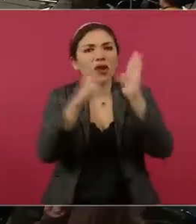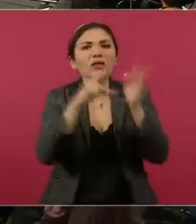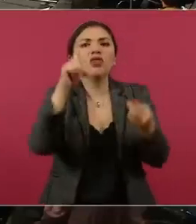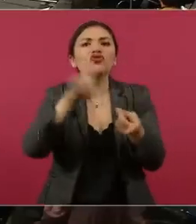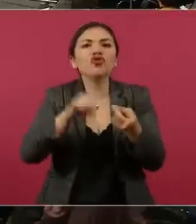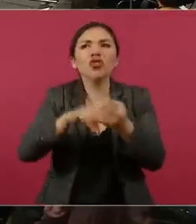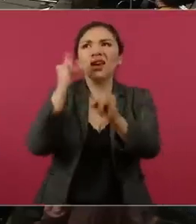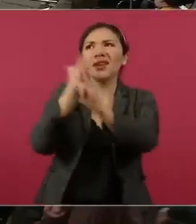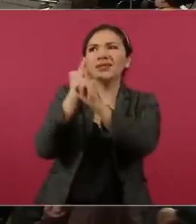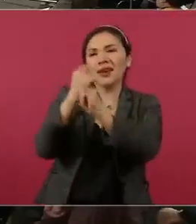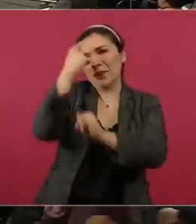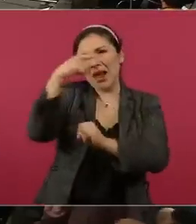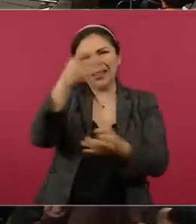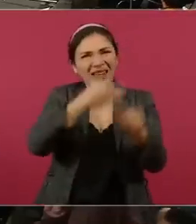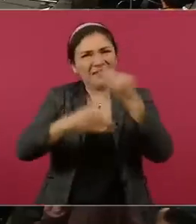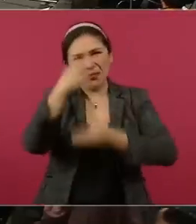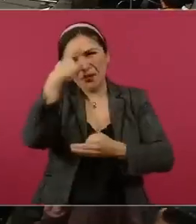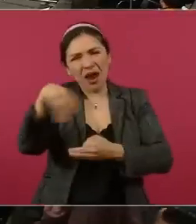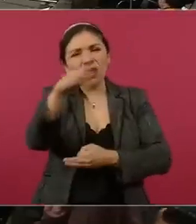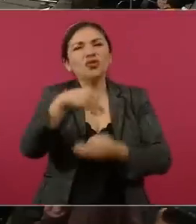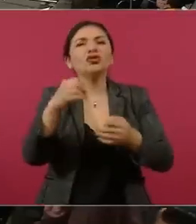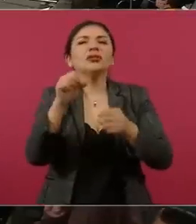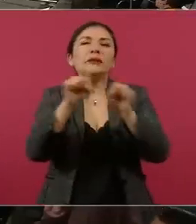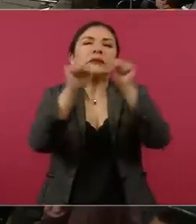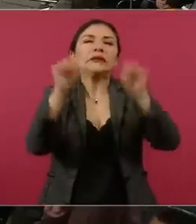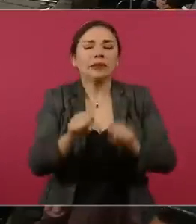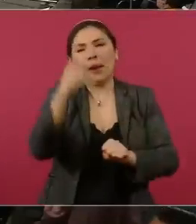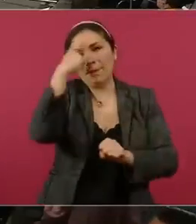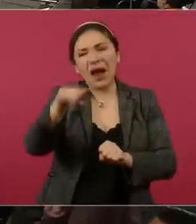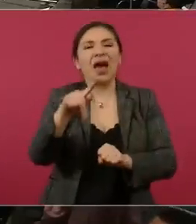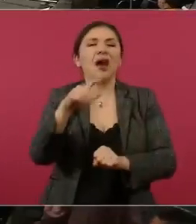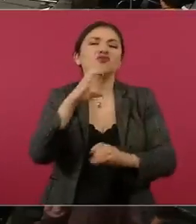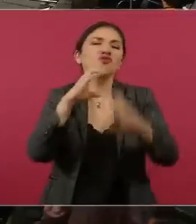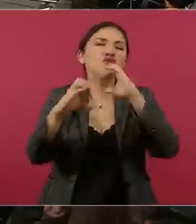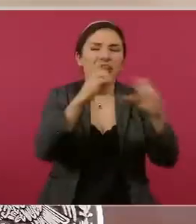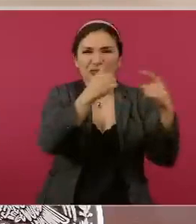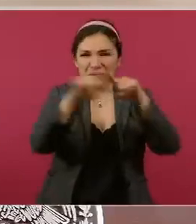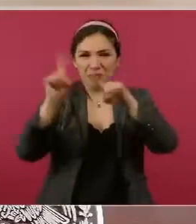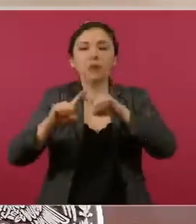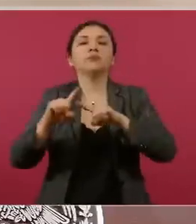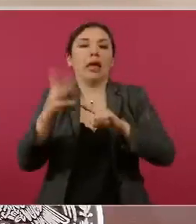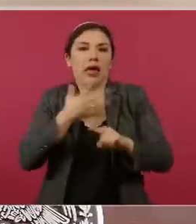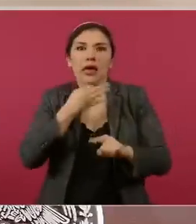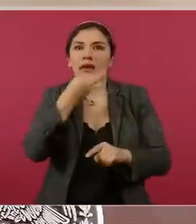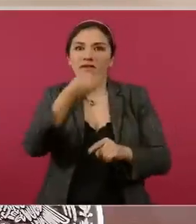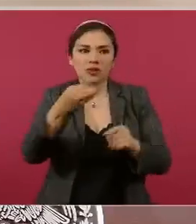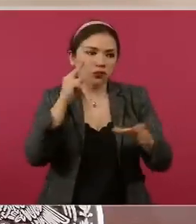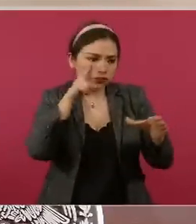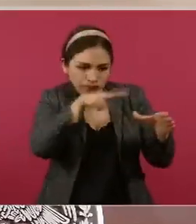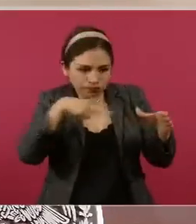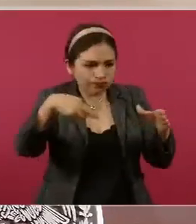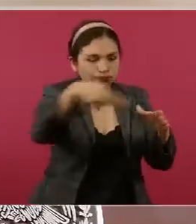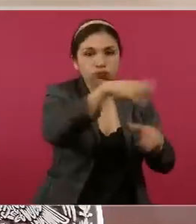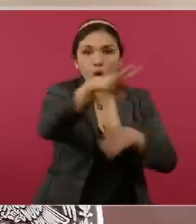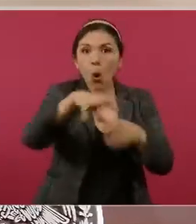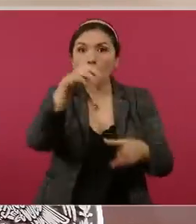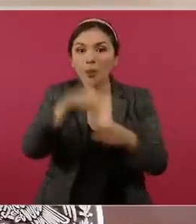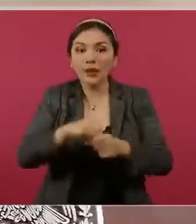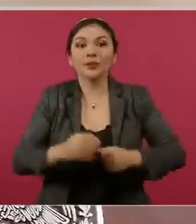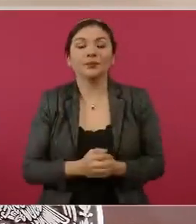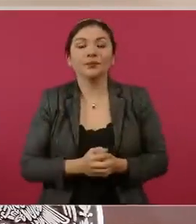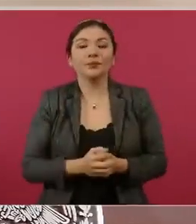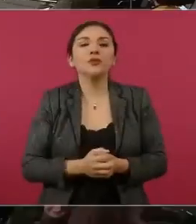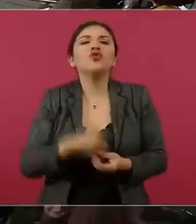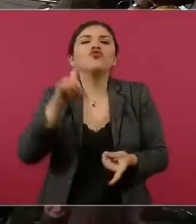dónde se pueden conectar también con todos los sistemas de telecomunicaciones y de los sistemas ferroviarios que estamos construyendo.